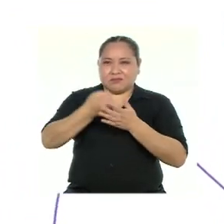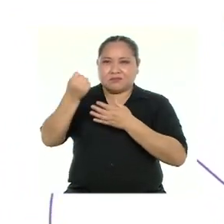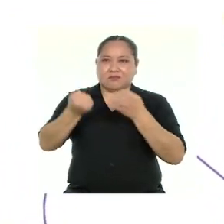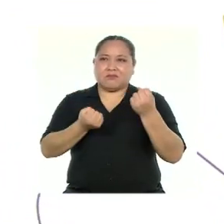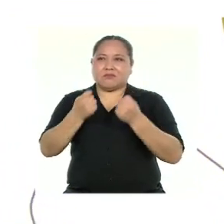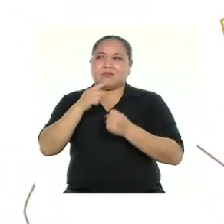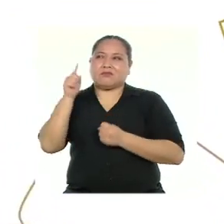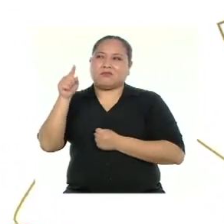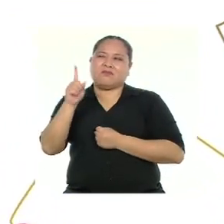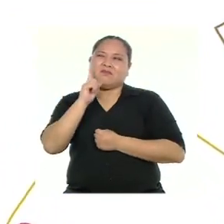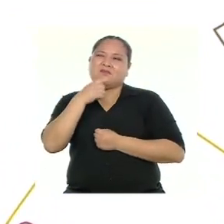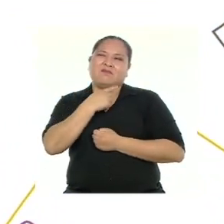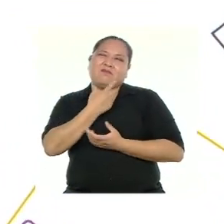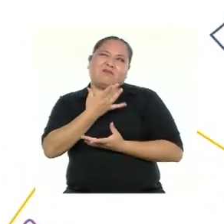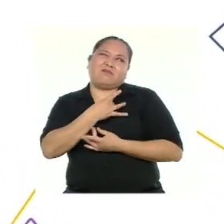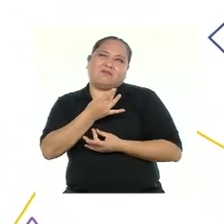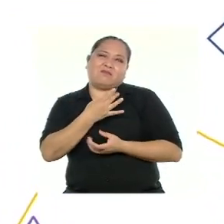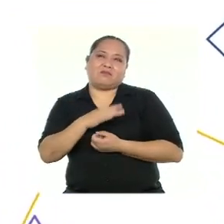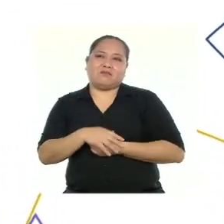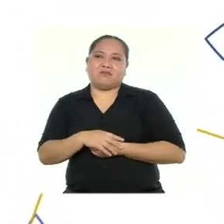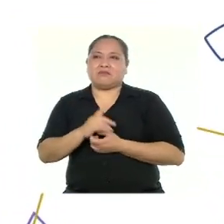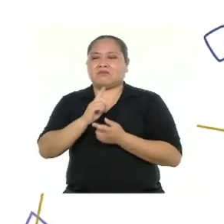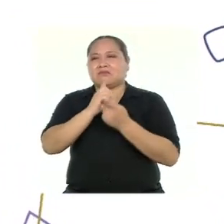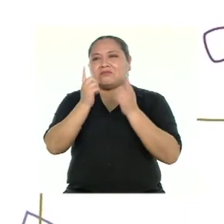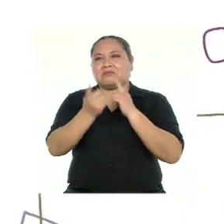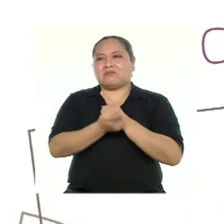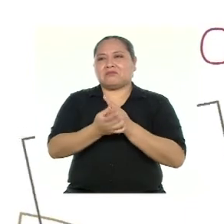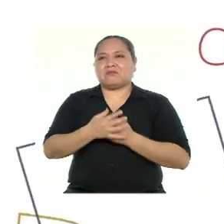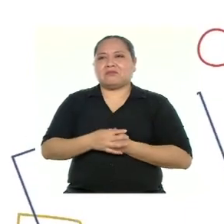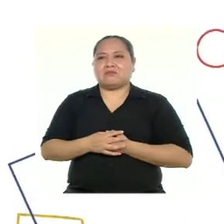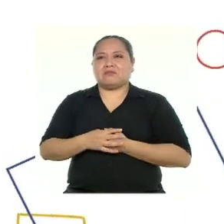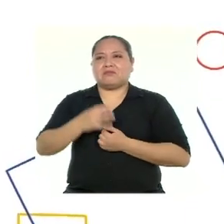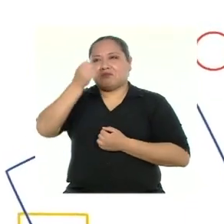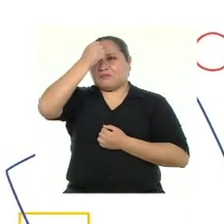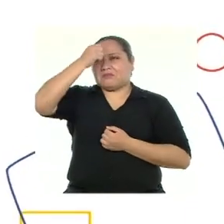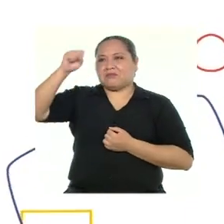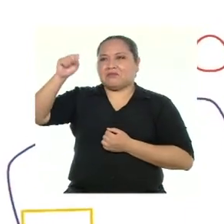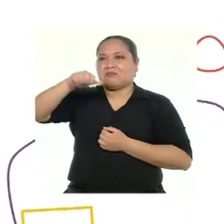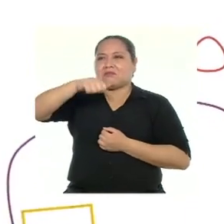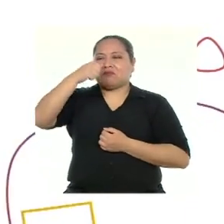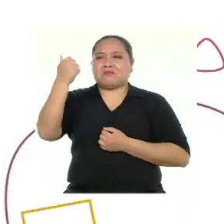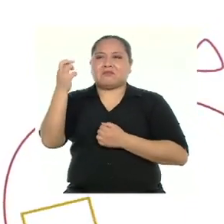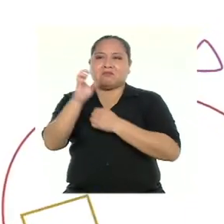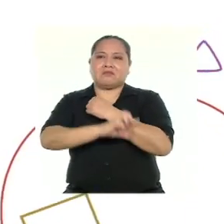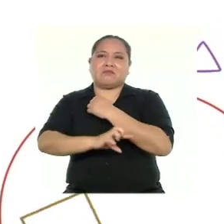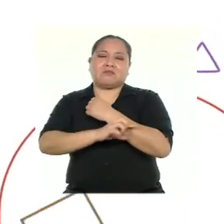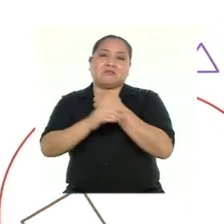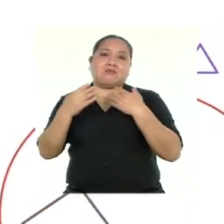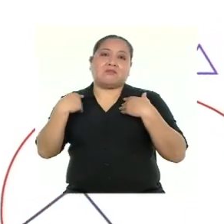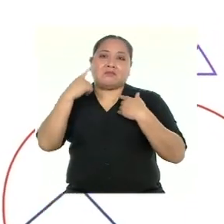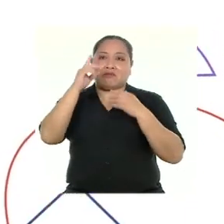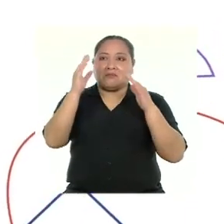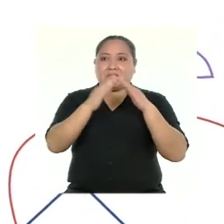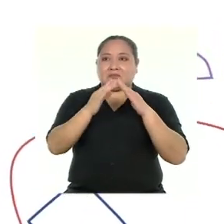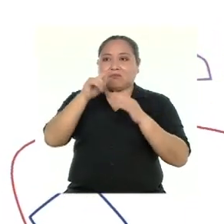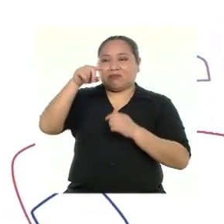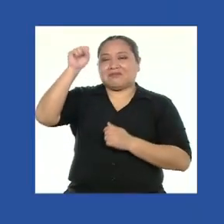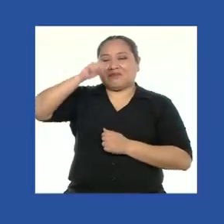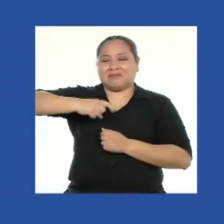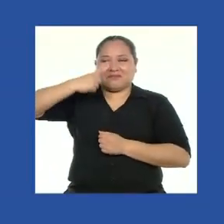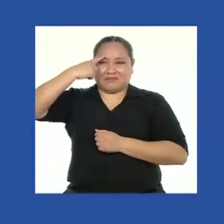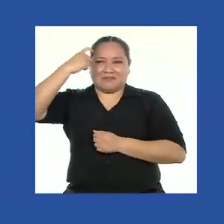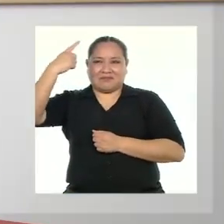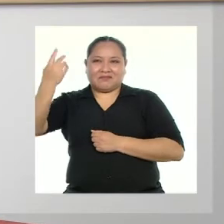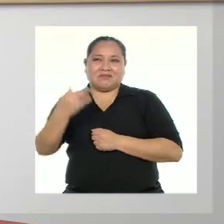Eso no me interesa mucho La cambiaría por viajar a otro país o tener una casa Ese sí es mi sueño